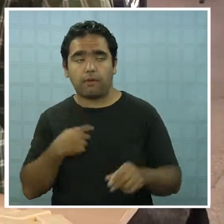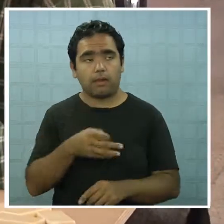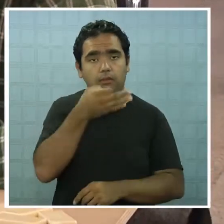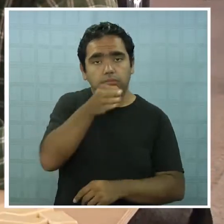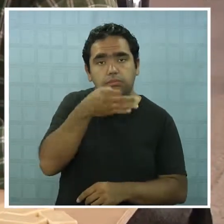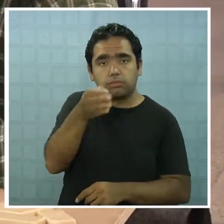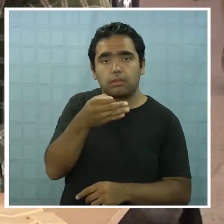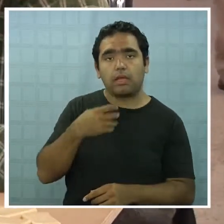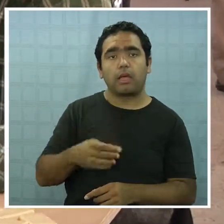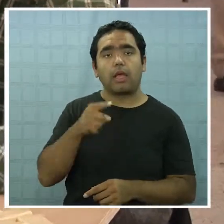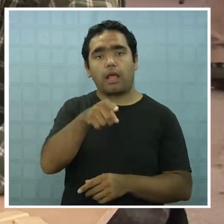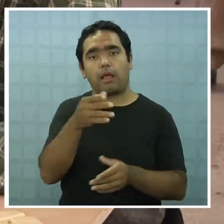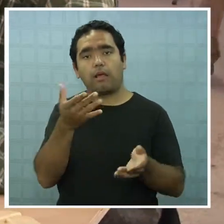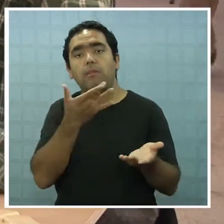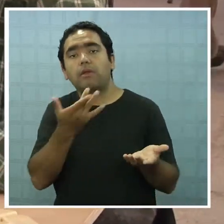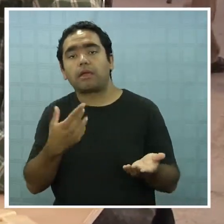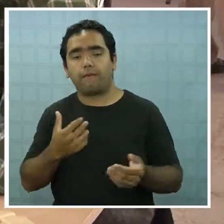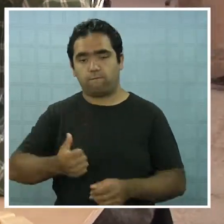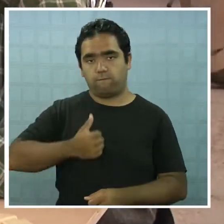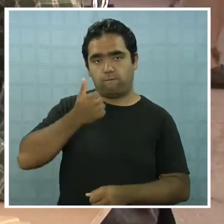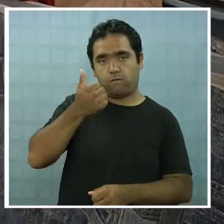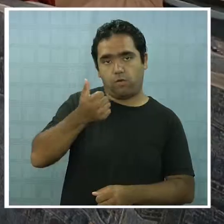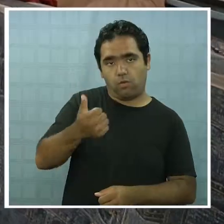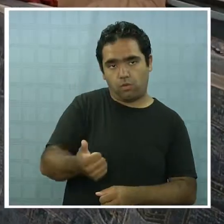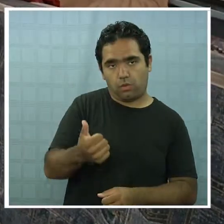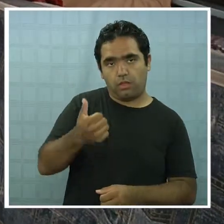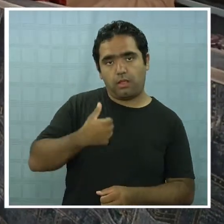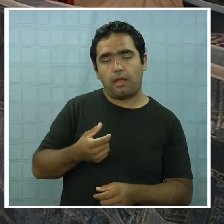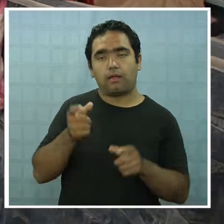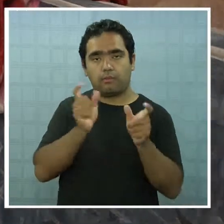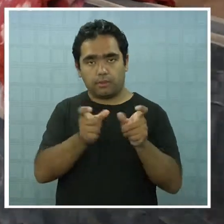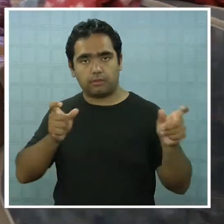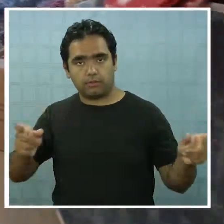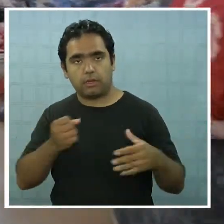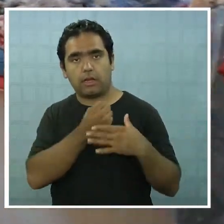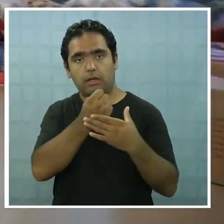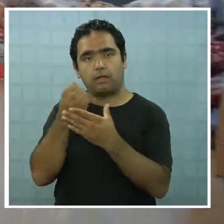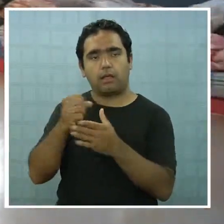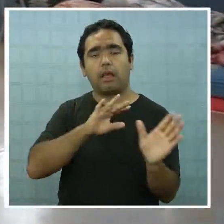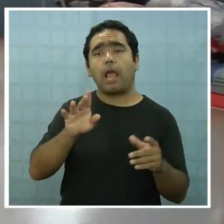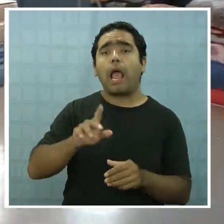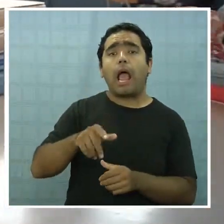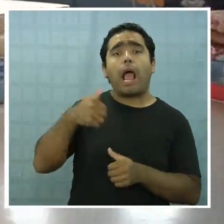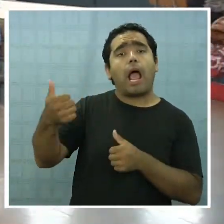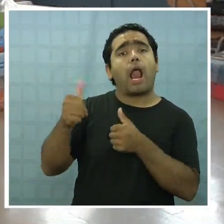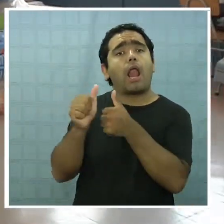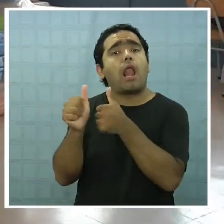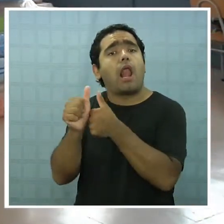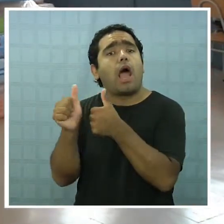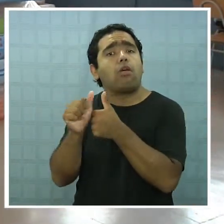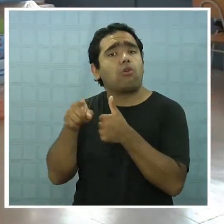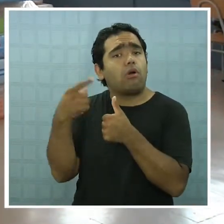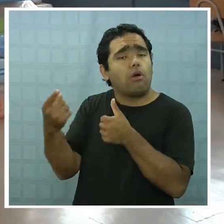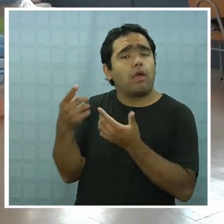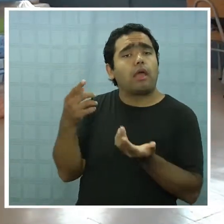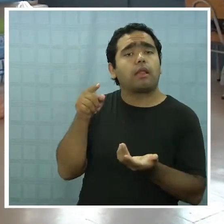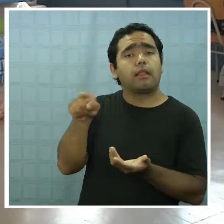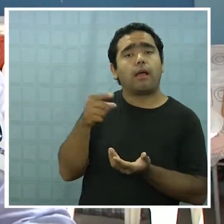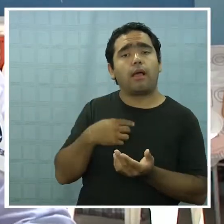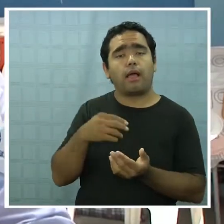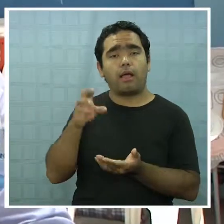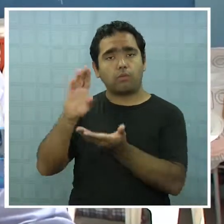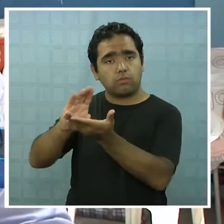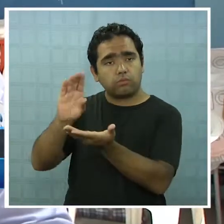voluntarios y de salud. Tenemos al lado al policlínico, los médicos que han venido a prestar su apoyo